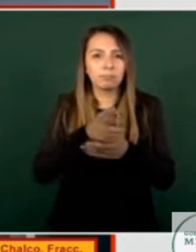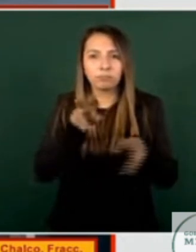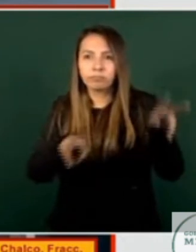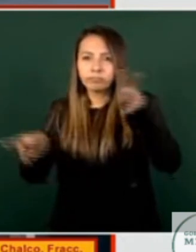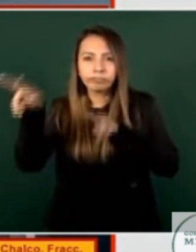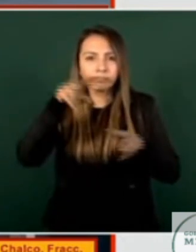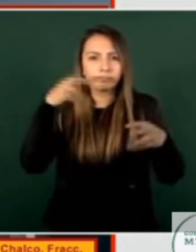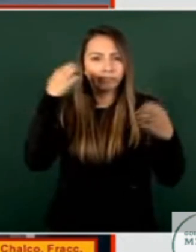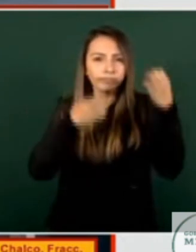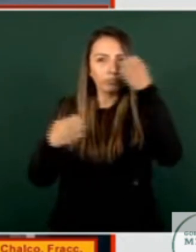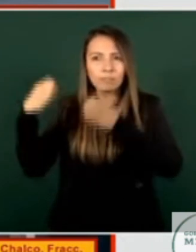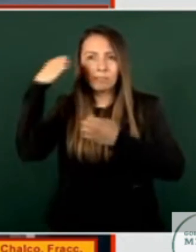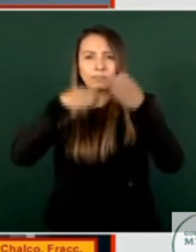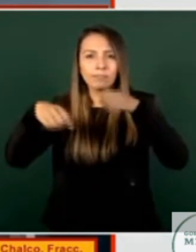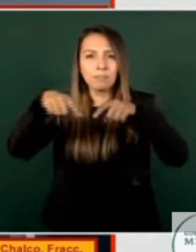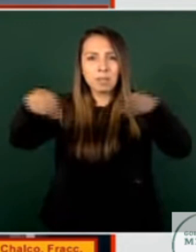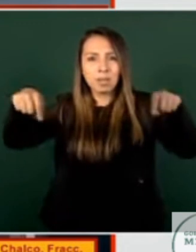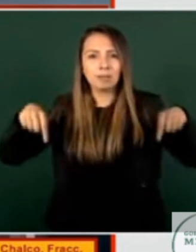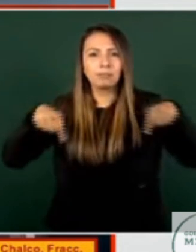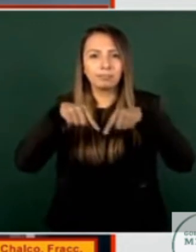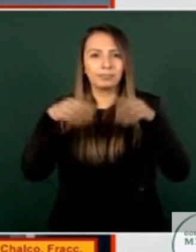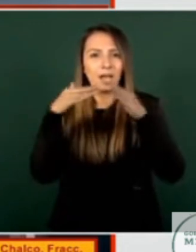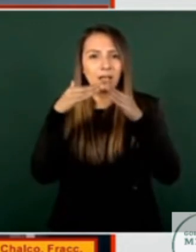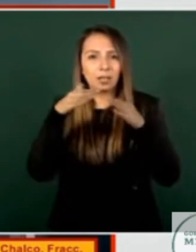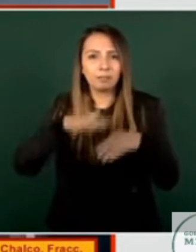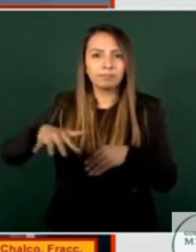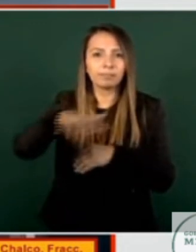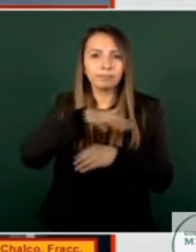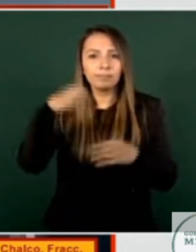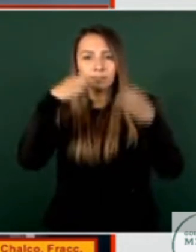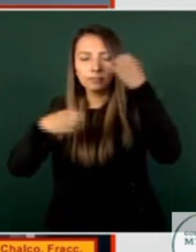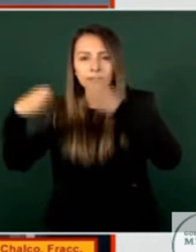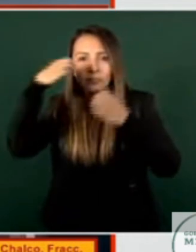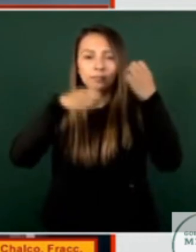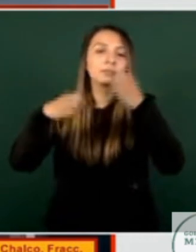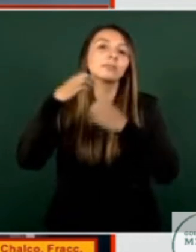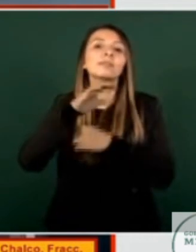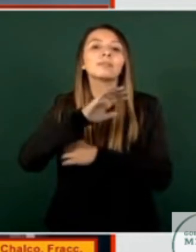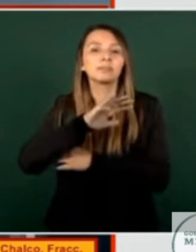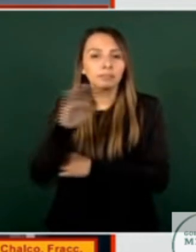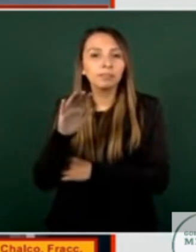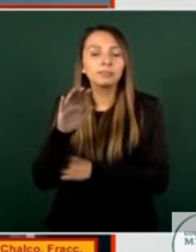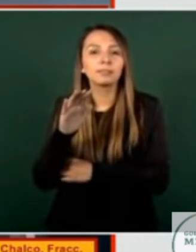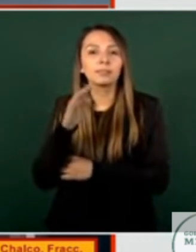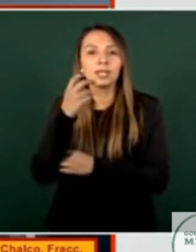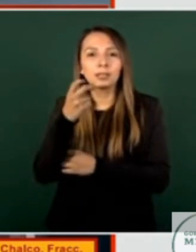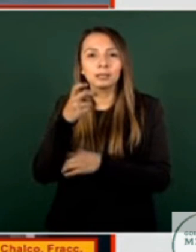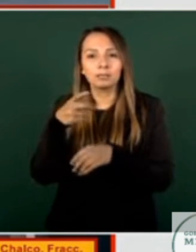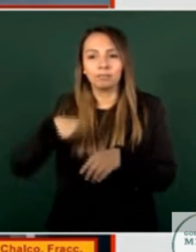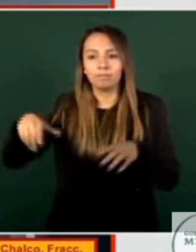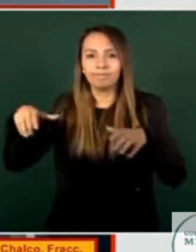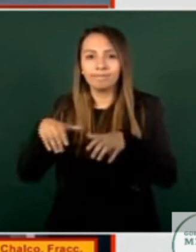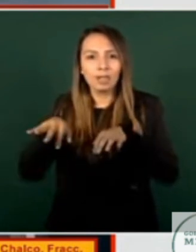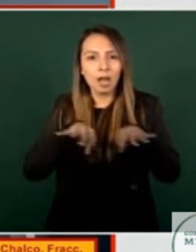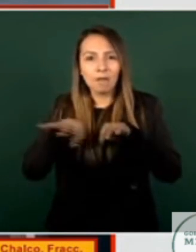perimetral de toda el área y pudimos a partir de diferentes trabajos